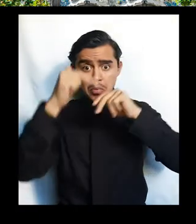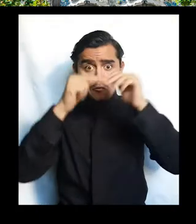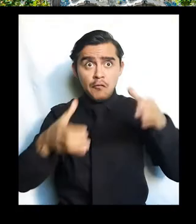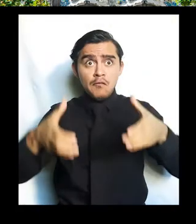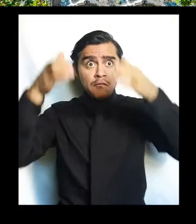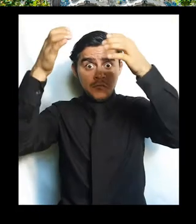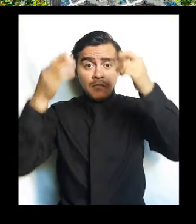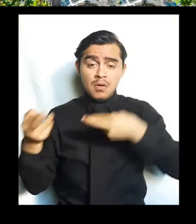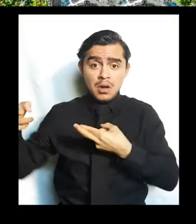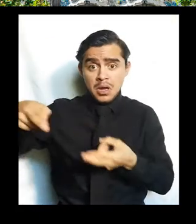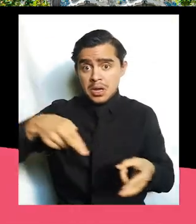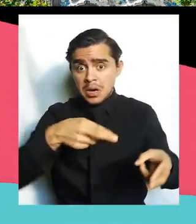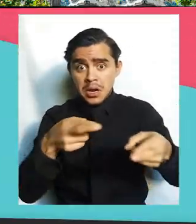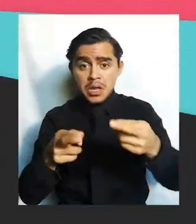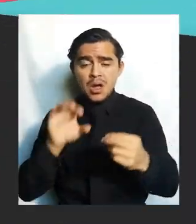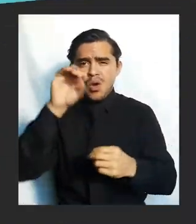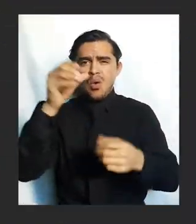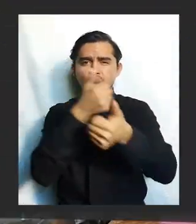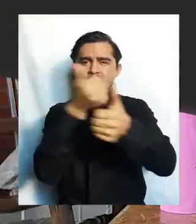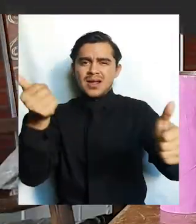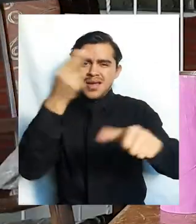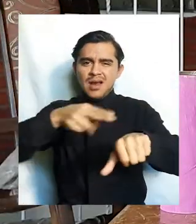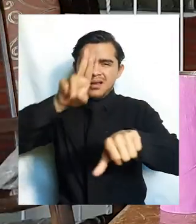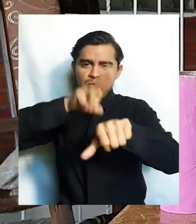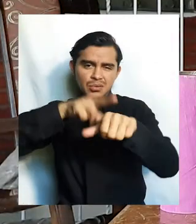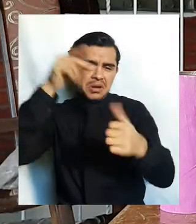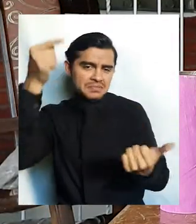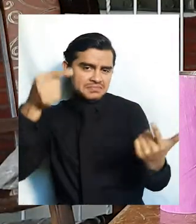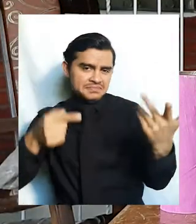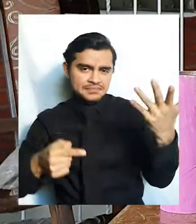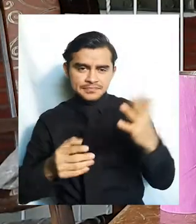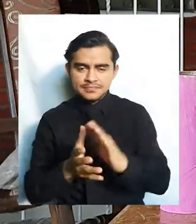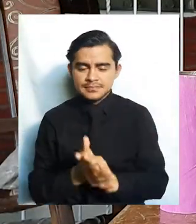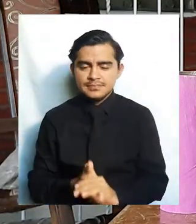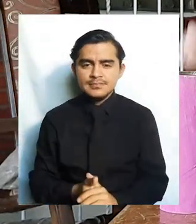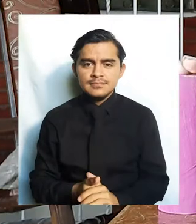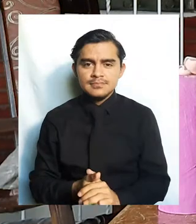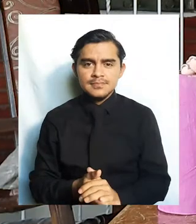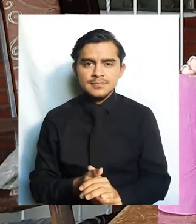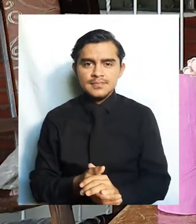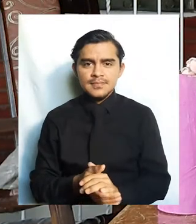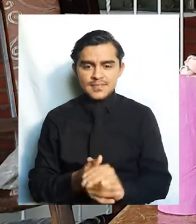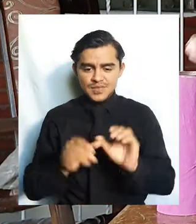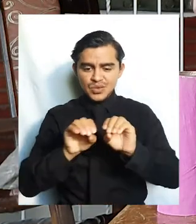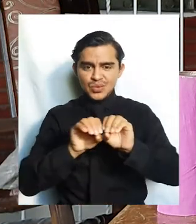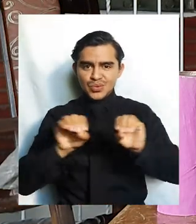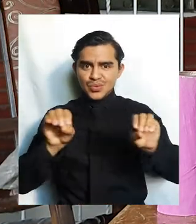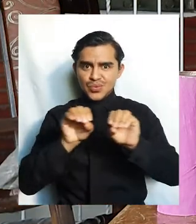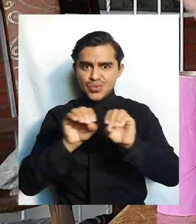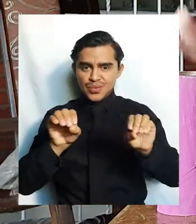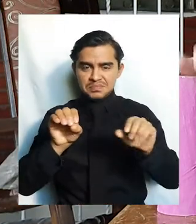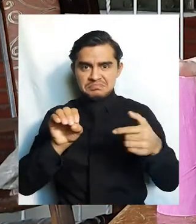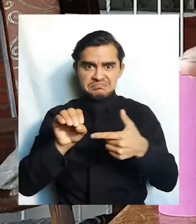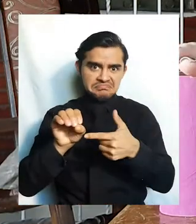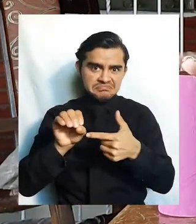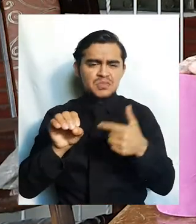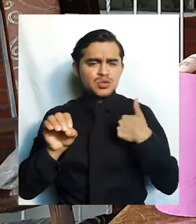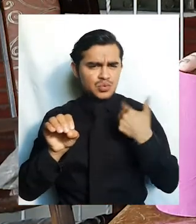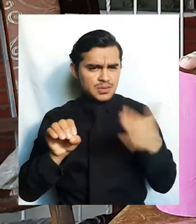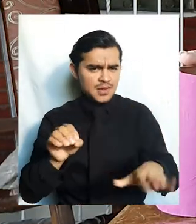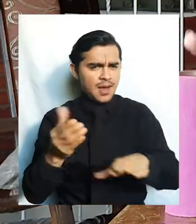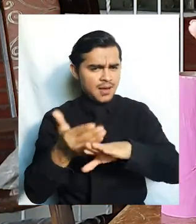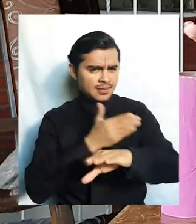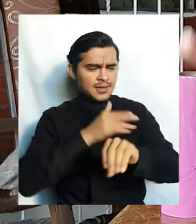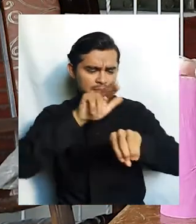o cualquier recurso natural. Como primer paso vamos a tomar nuestros tubos de papel. Yo estos ya los tenía